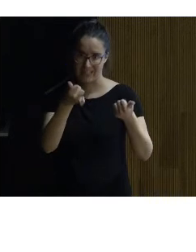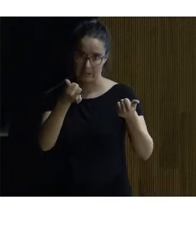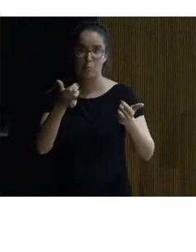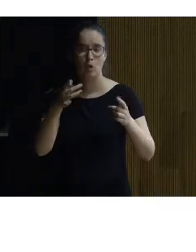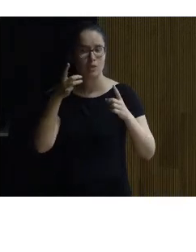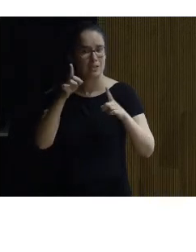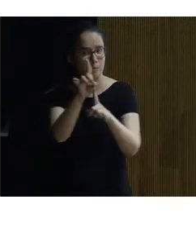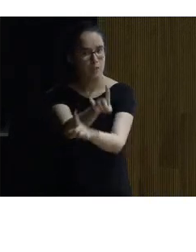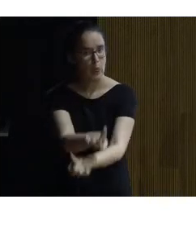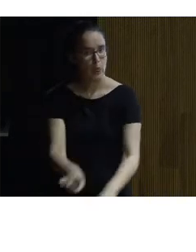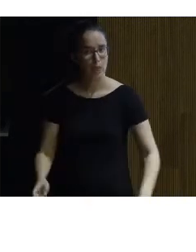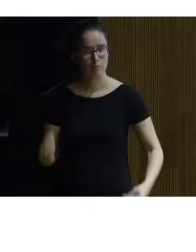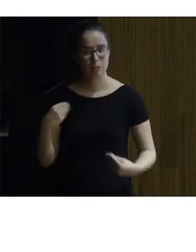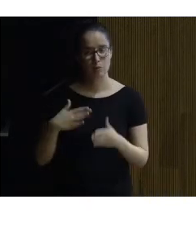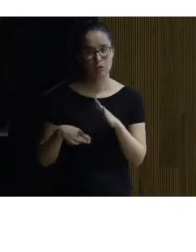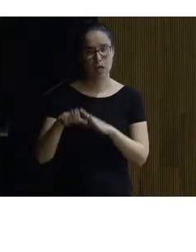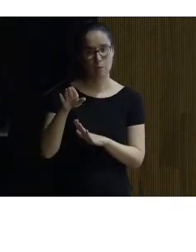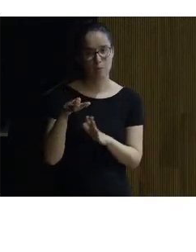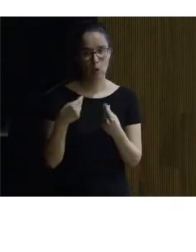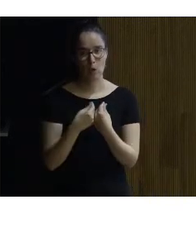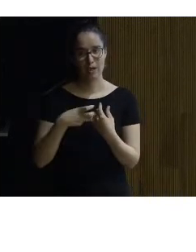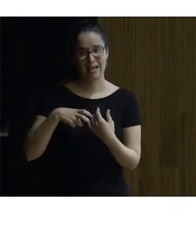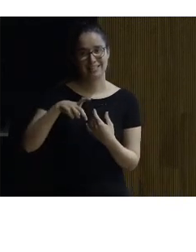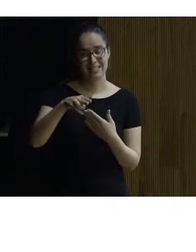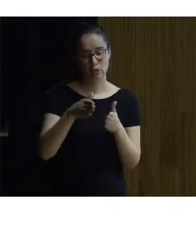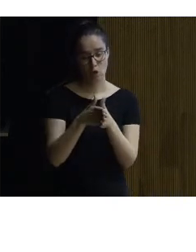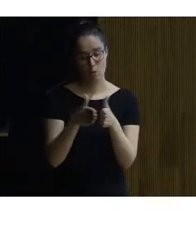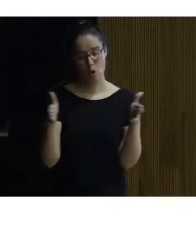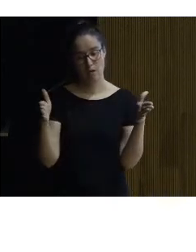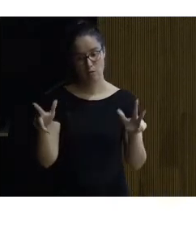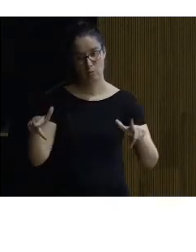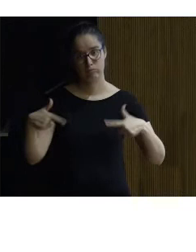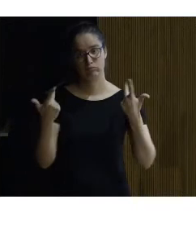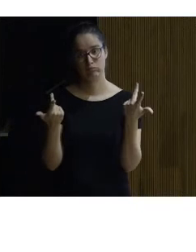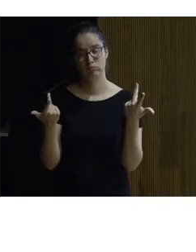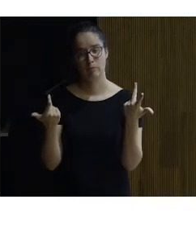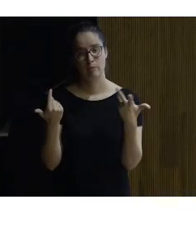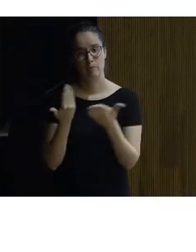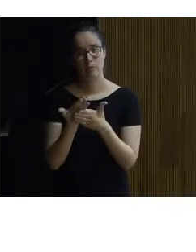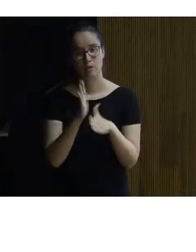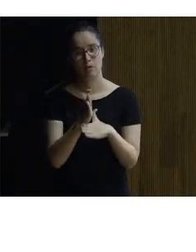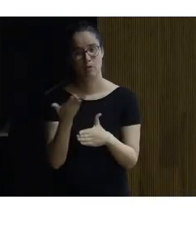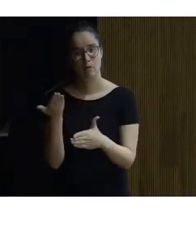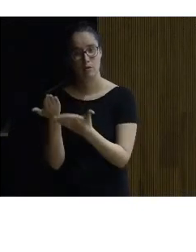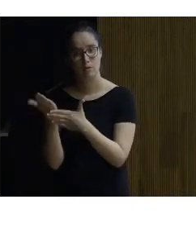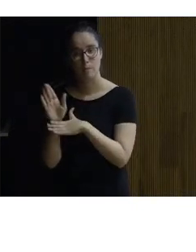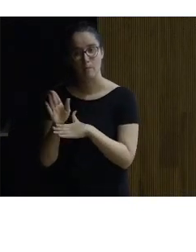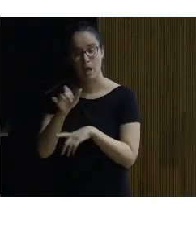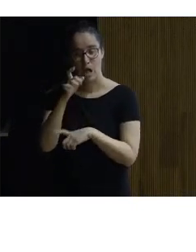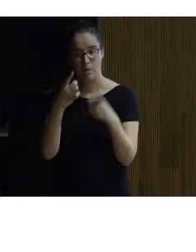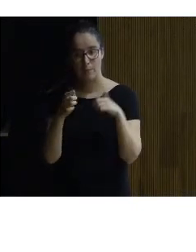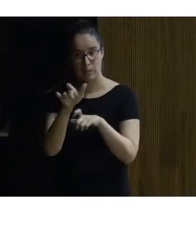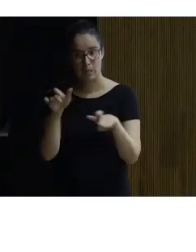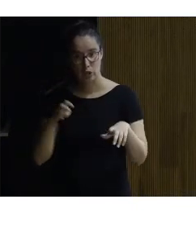como es este caso de esta rampa con esta escalinata como el ancho lo permitía pues hemos planteado que pueda acceder una persona en rampa